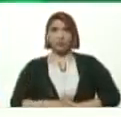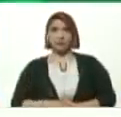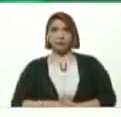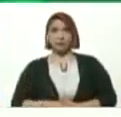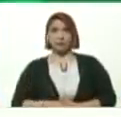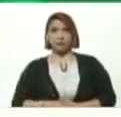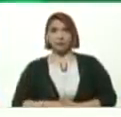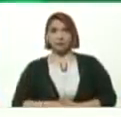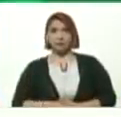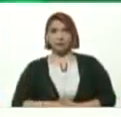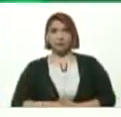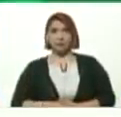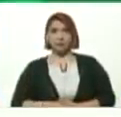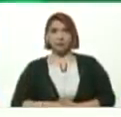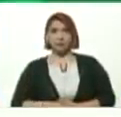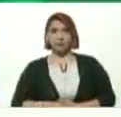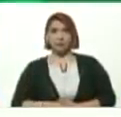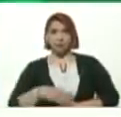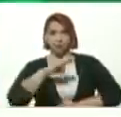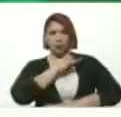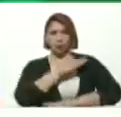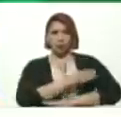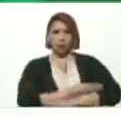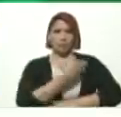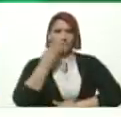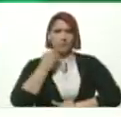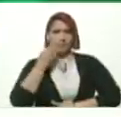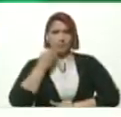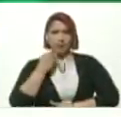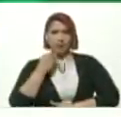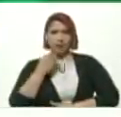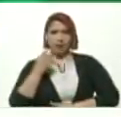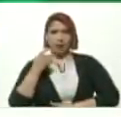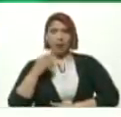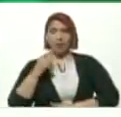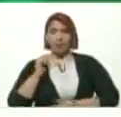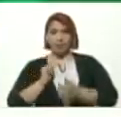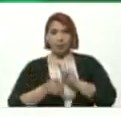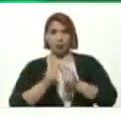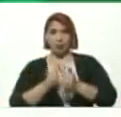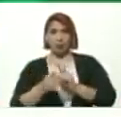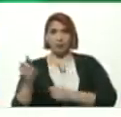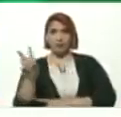una Poderosa Y experimentada Atleta Venezolana